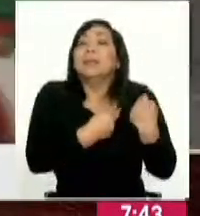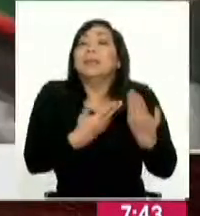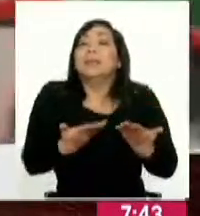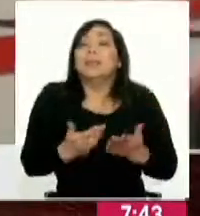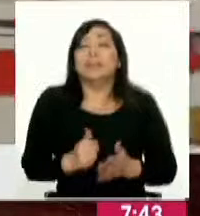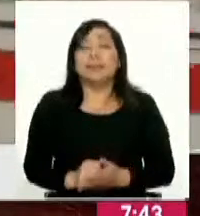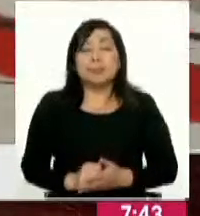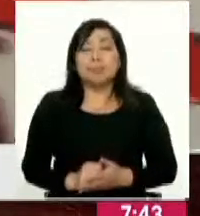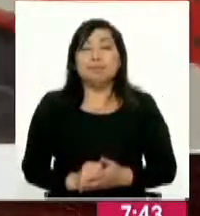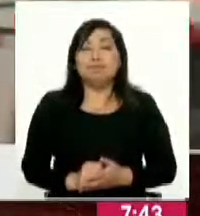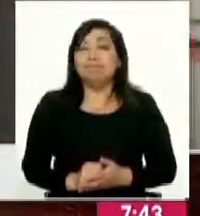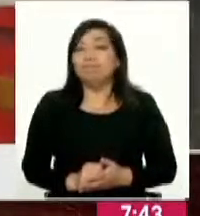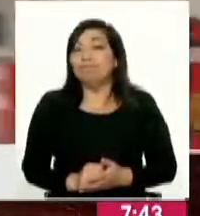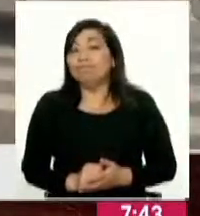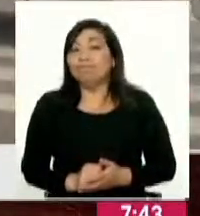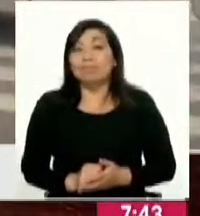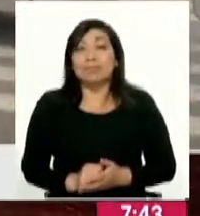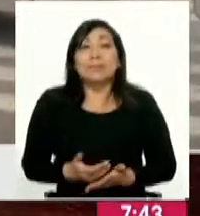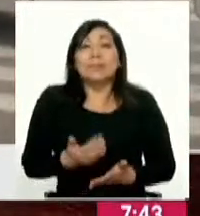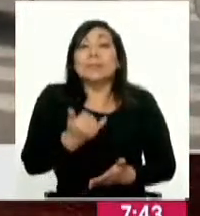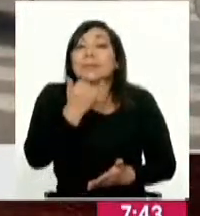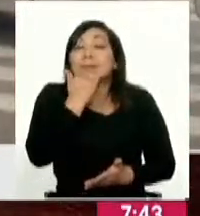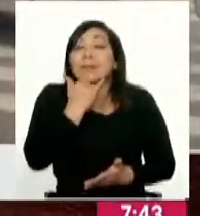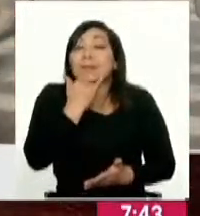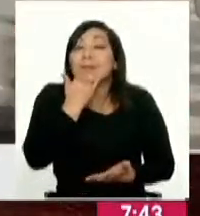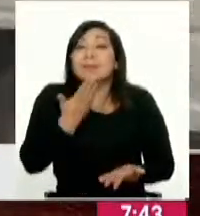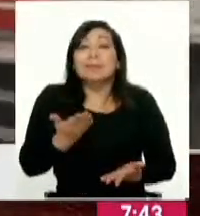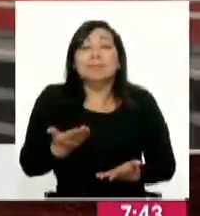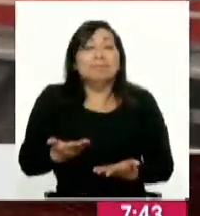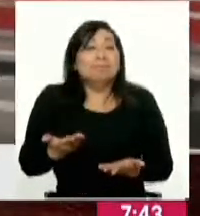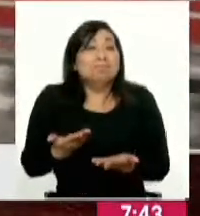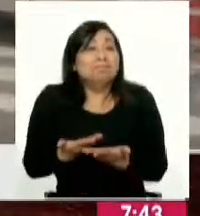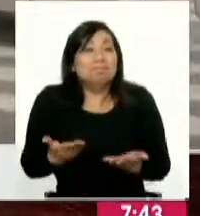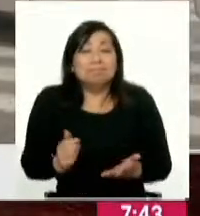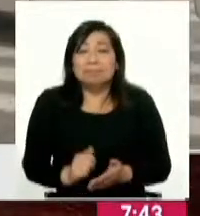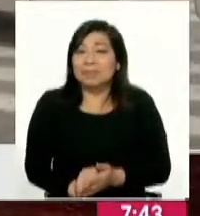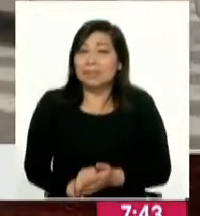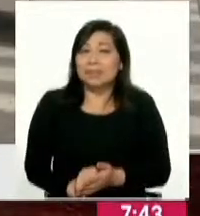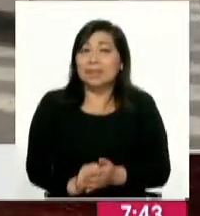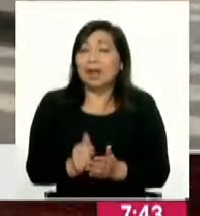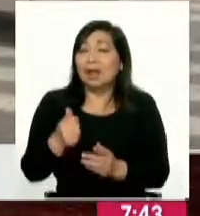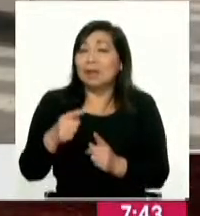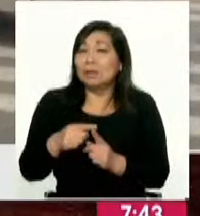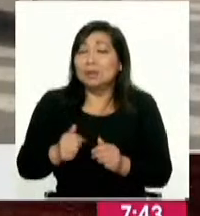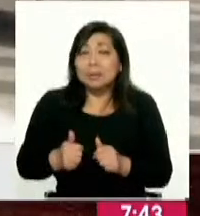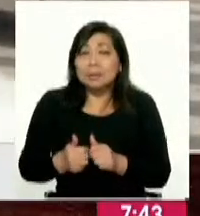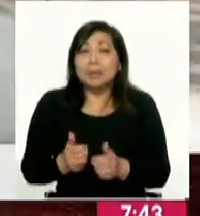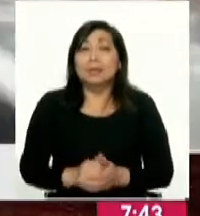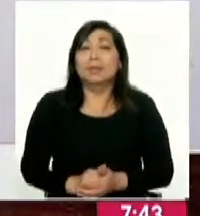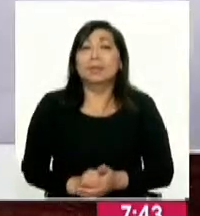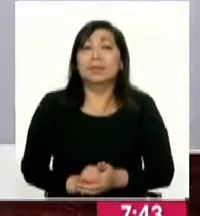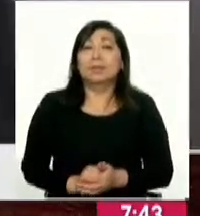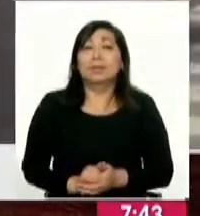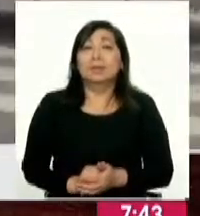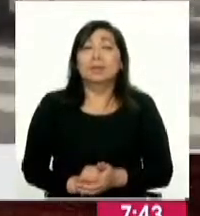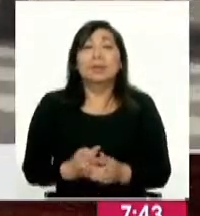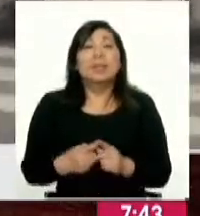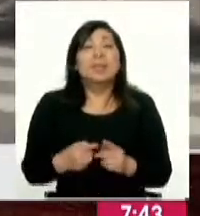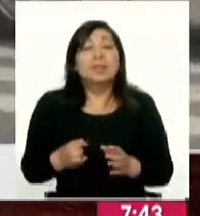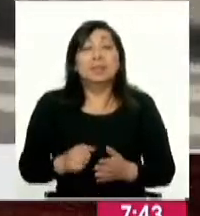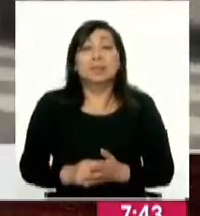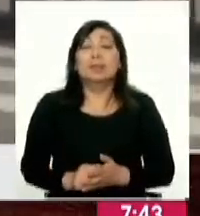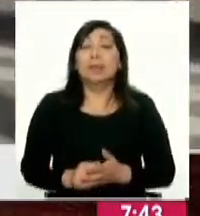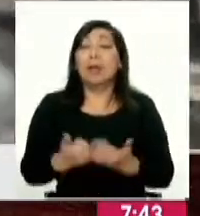qué a ver qué qué errores qué defectos hay todavía y que ATU está persiguiendo en los concesionarios?